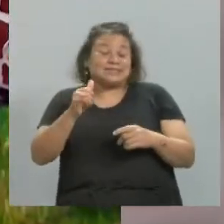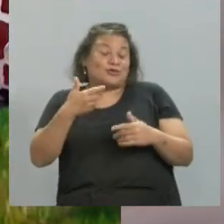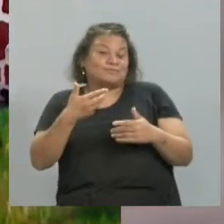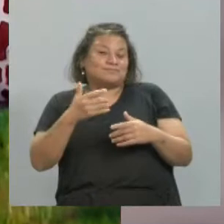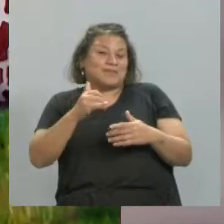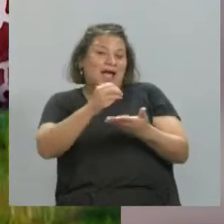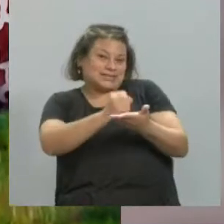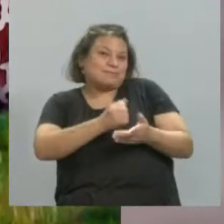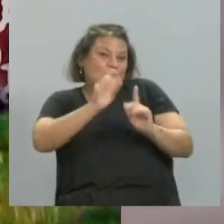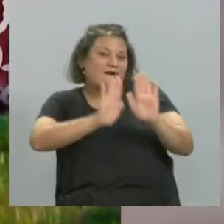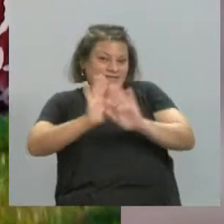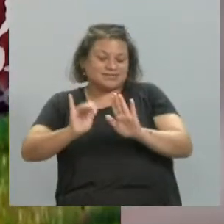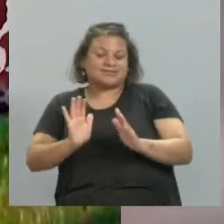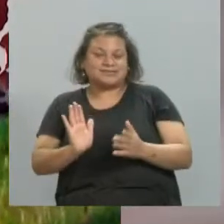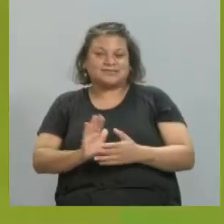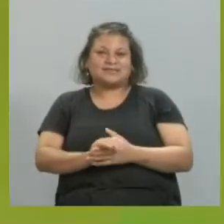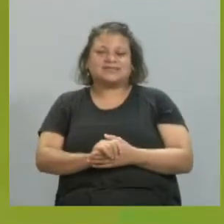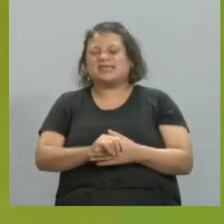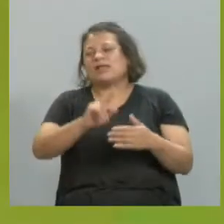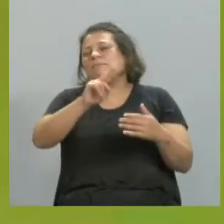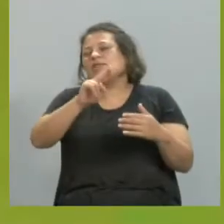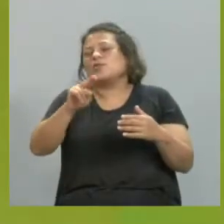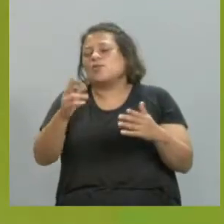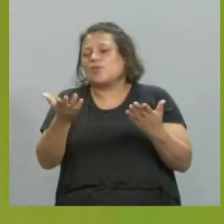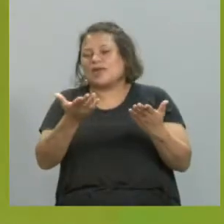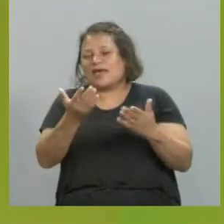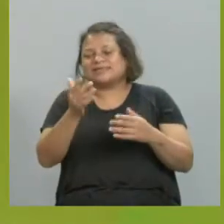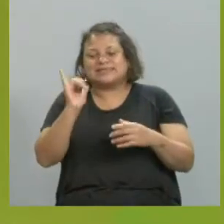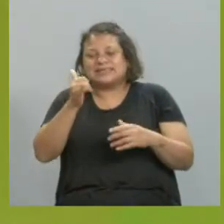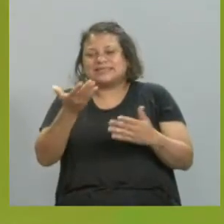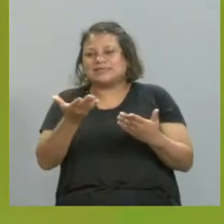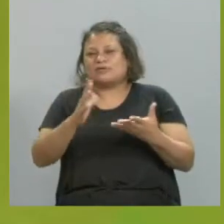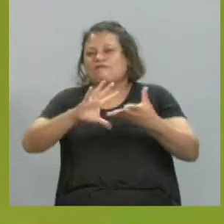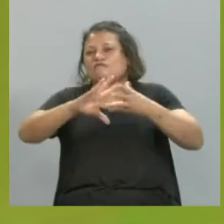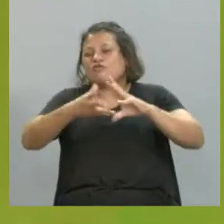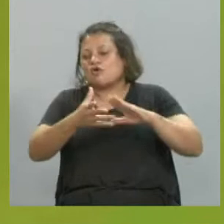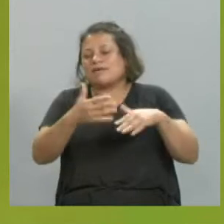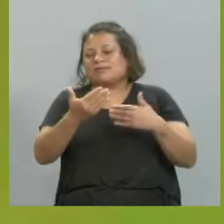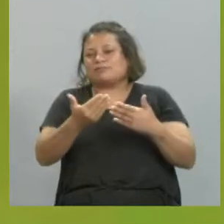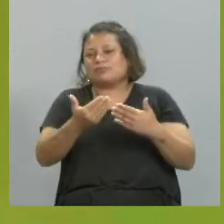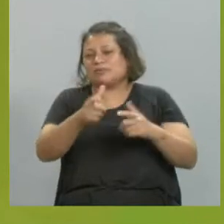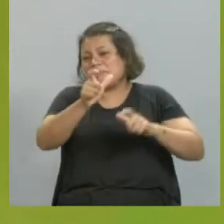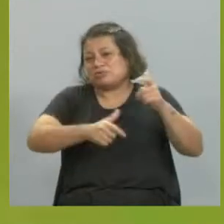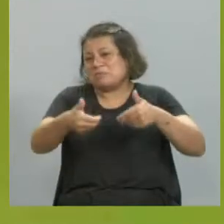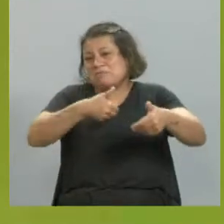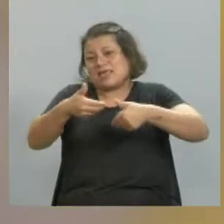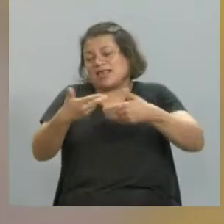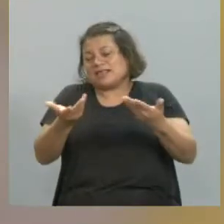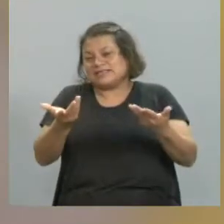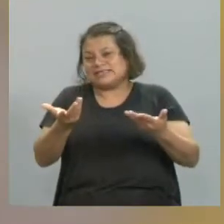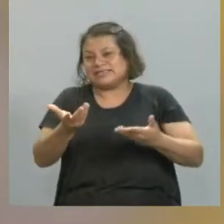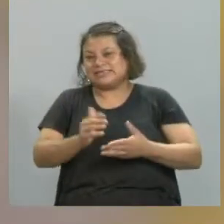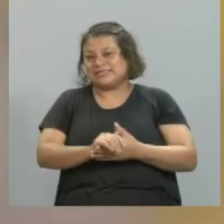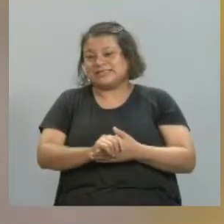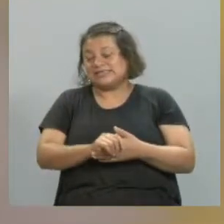Hago una obra pequeñita y algo, pero bueno, sí, es como una especie de encargo que sí,